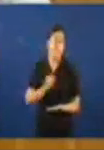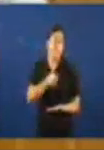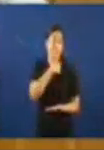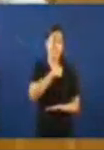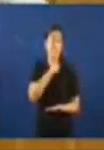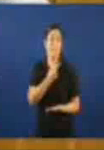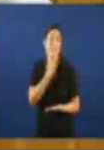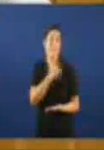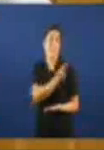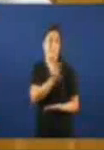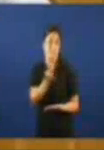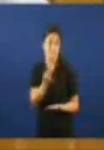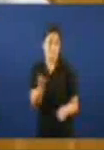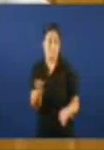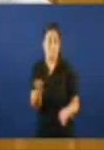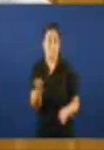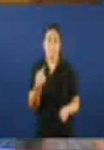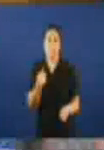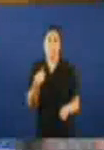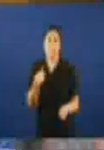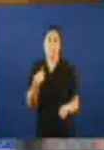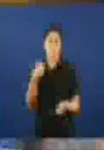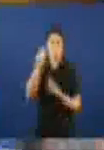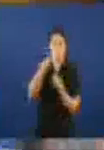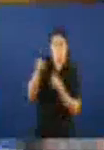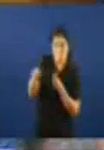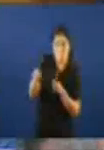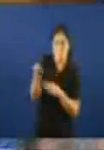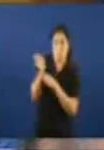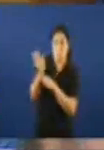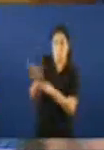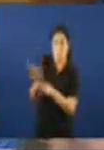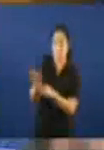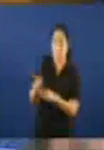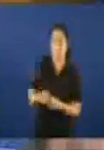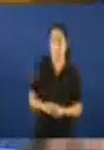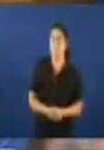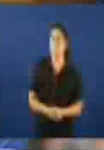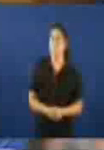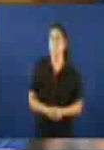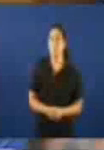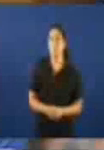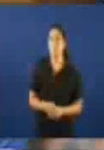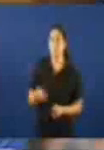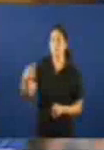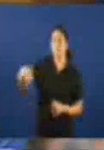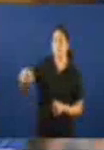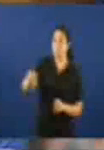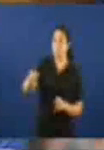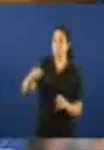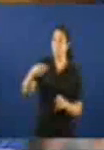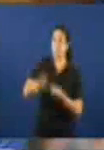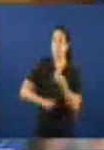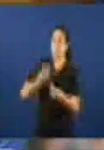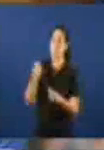Popular porque supoño que representa o señor Gómez que sempre acusan e fan como os criminais que sempre volven ao